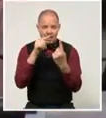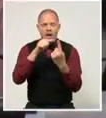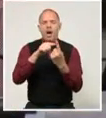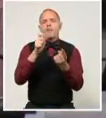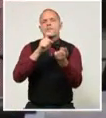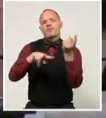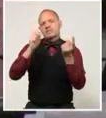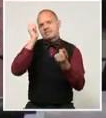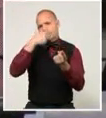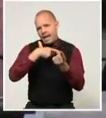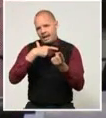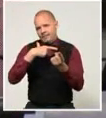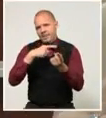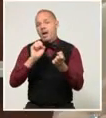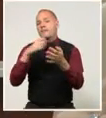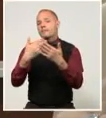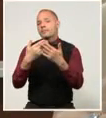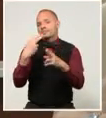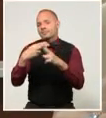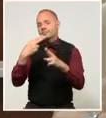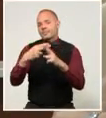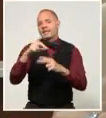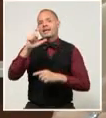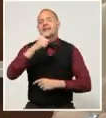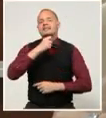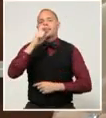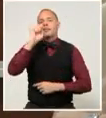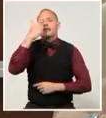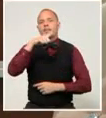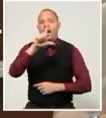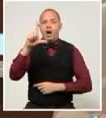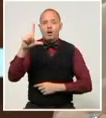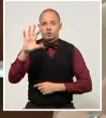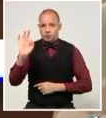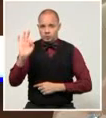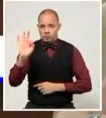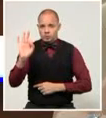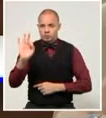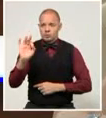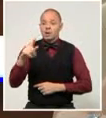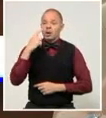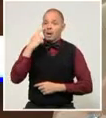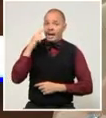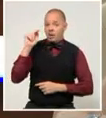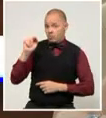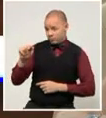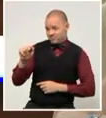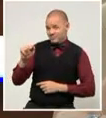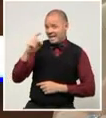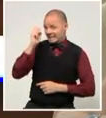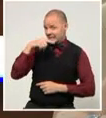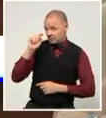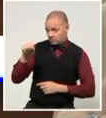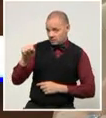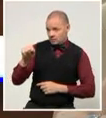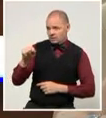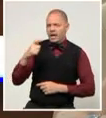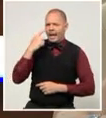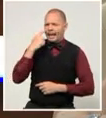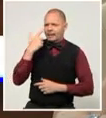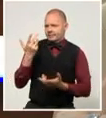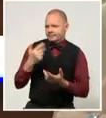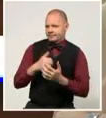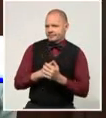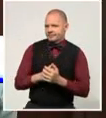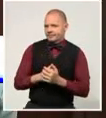industria avileña de Ceballos. Una formación que te permite ver las cadenas de suministros y el impacto que tiene en ella cualquier